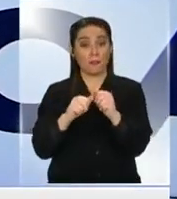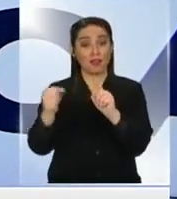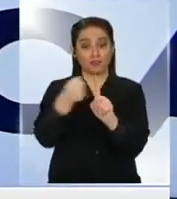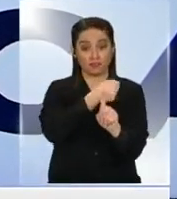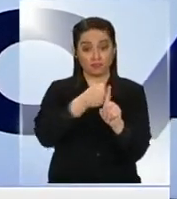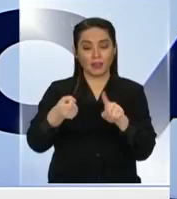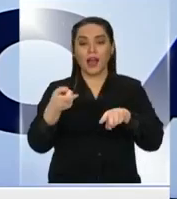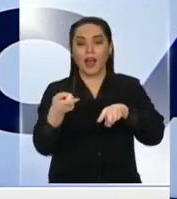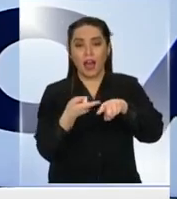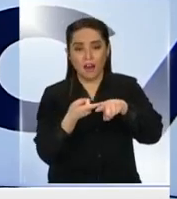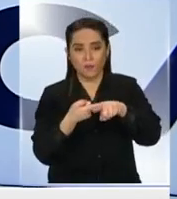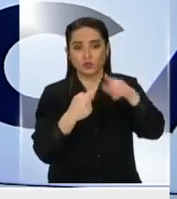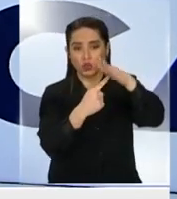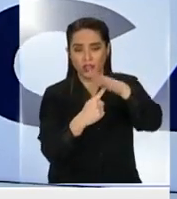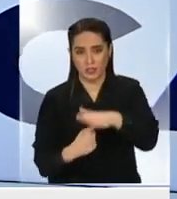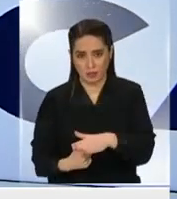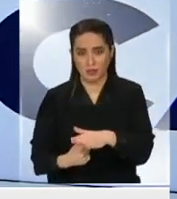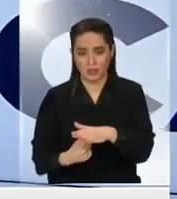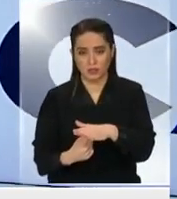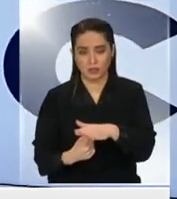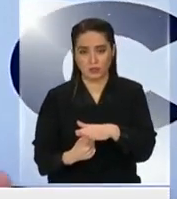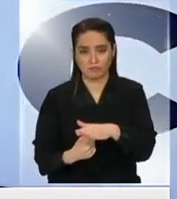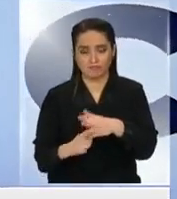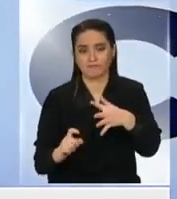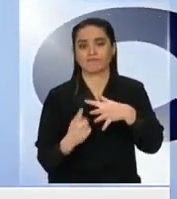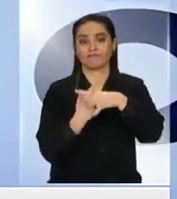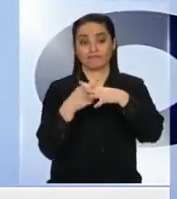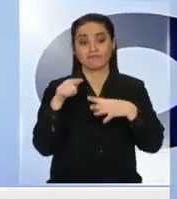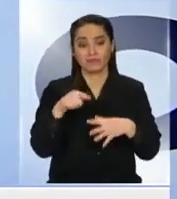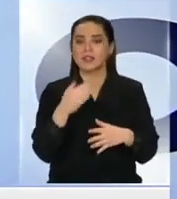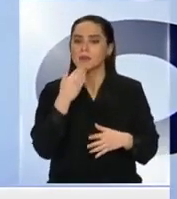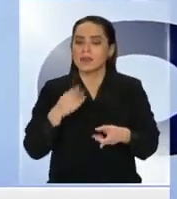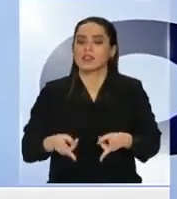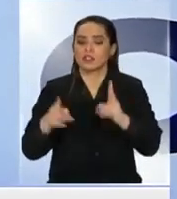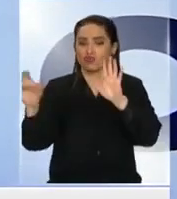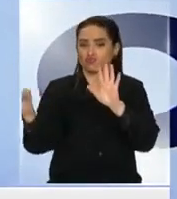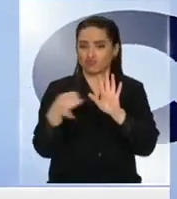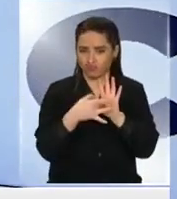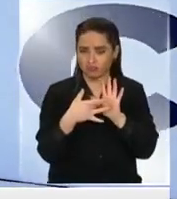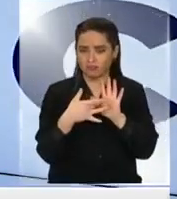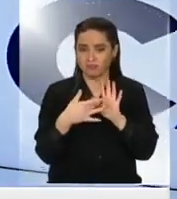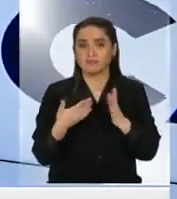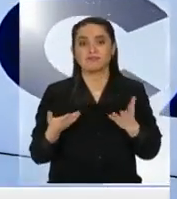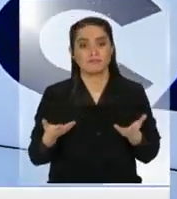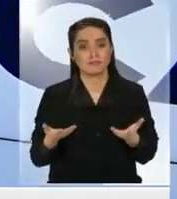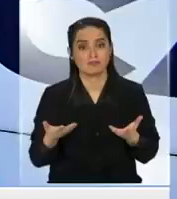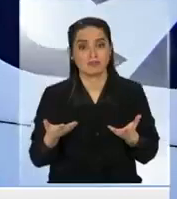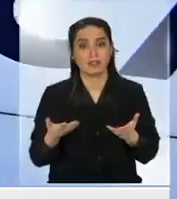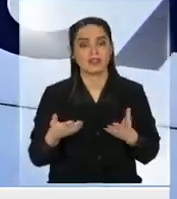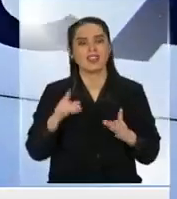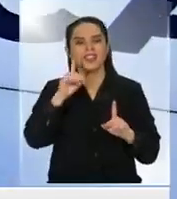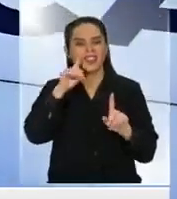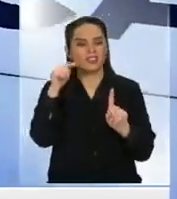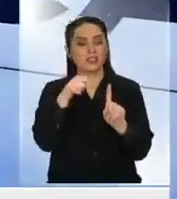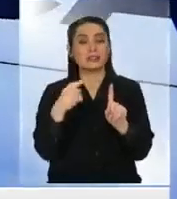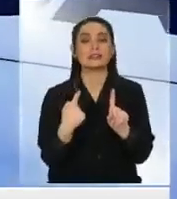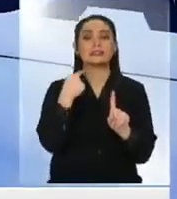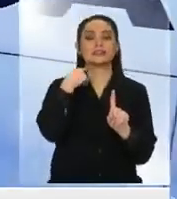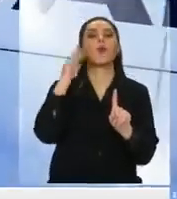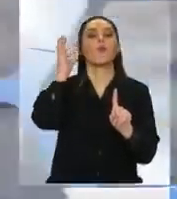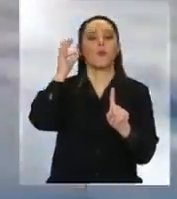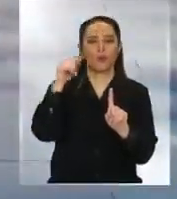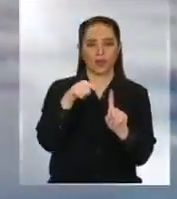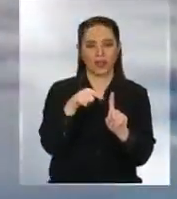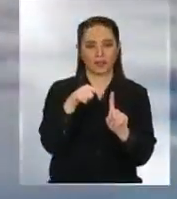abuso, discriminación, y una vulneración de derechos que ataca principalmente a la mujer